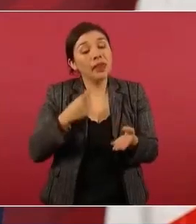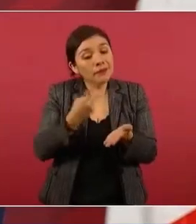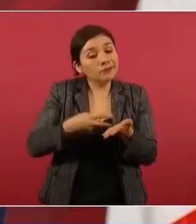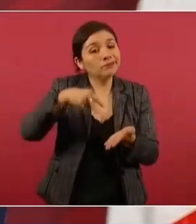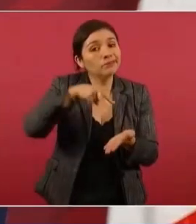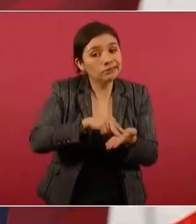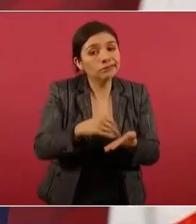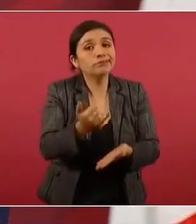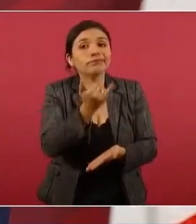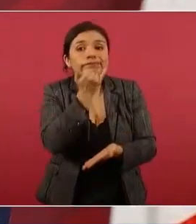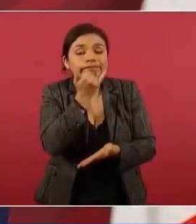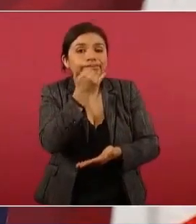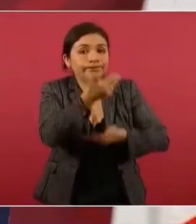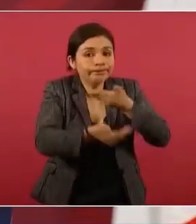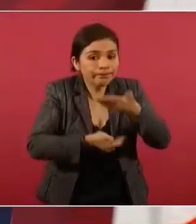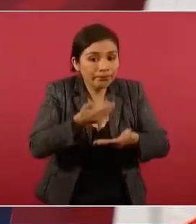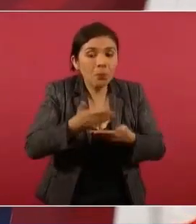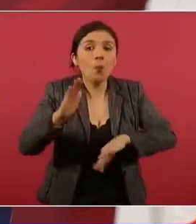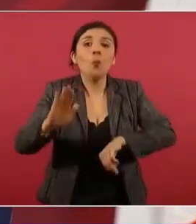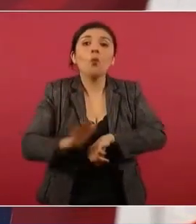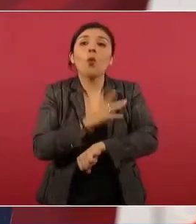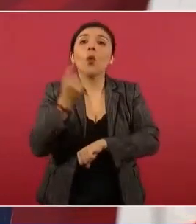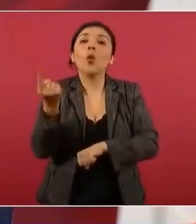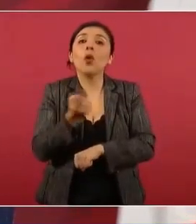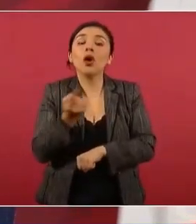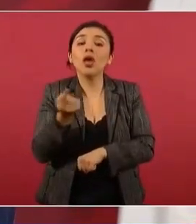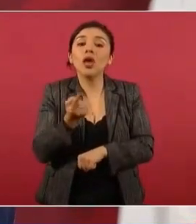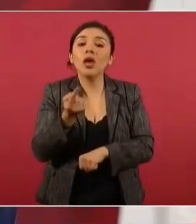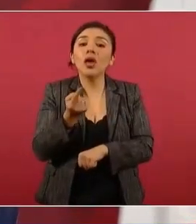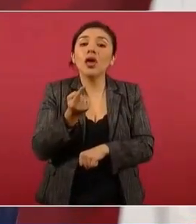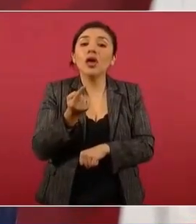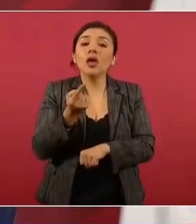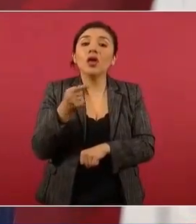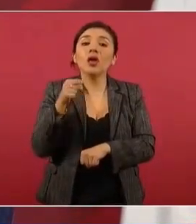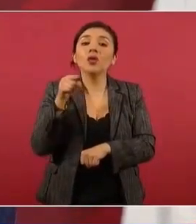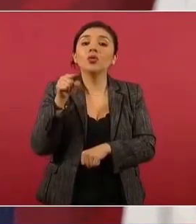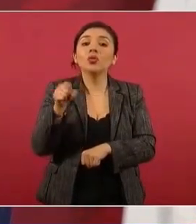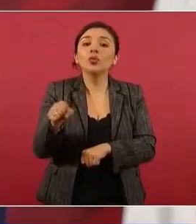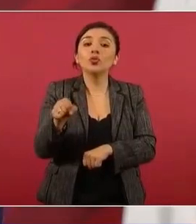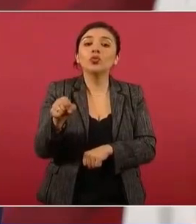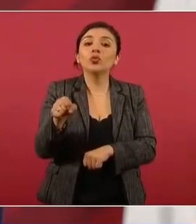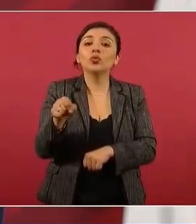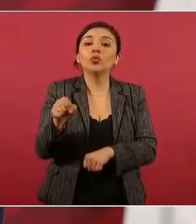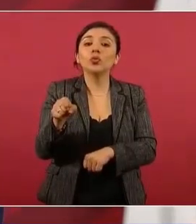por haber